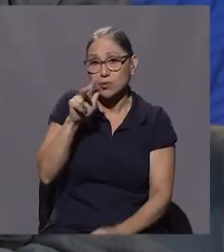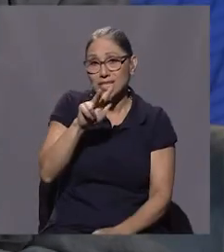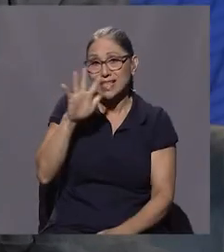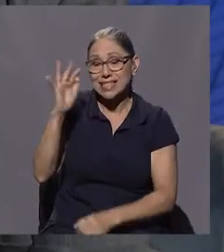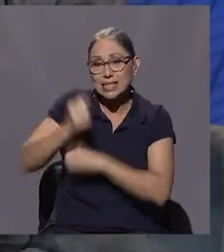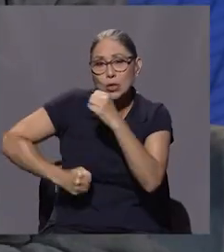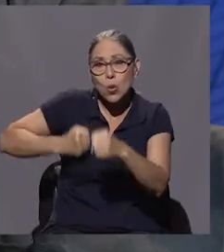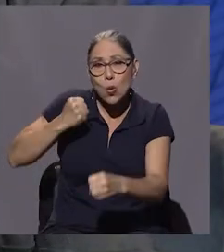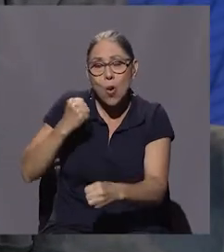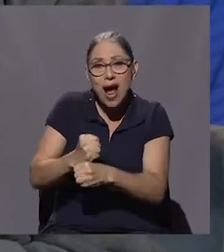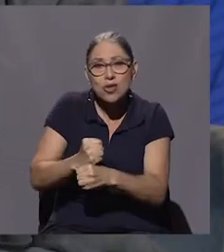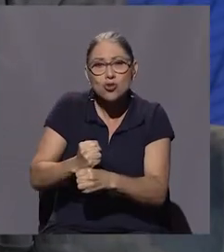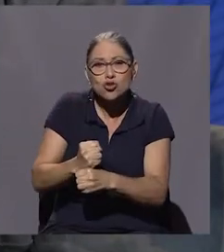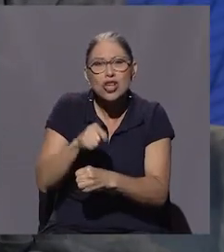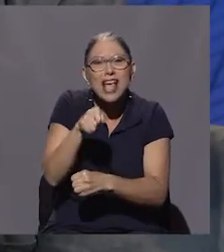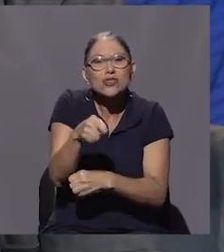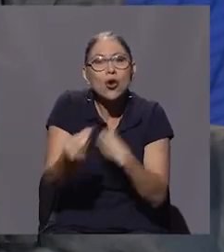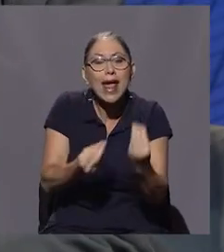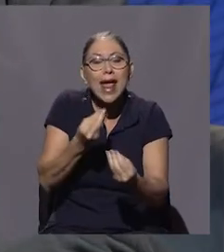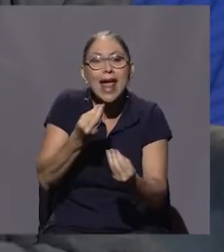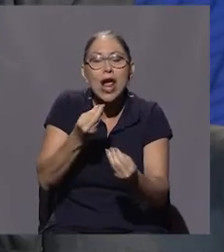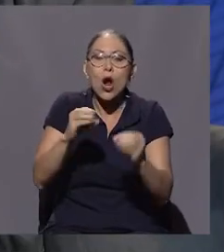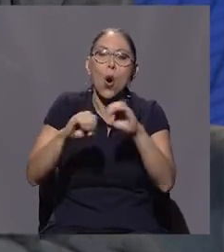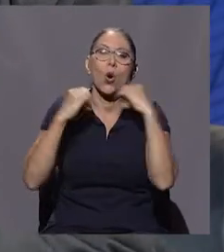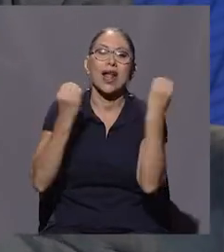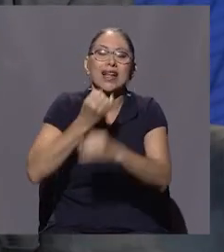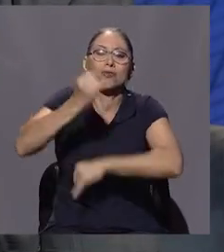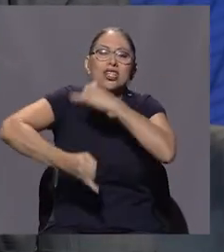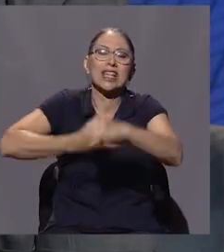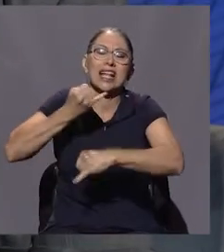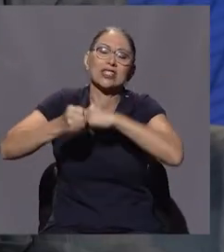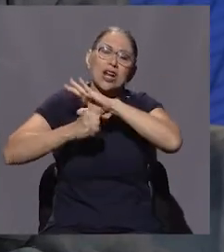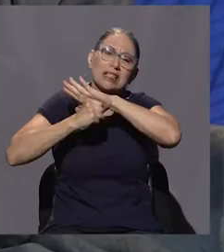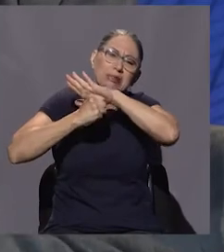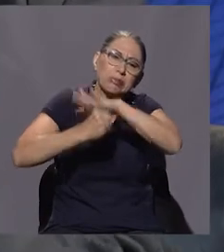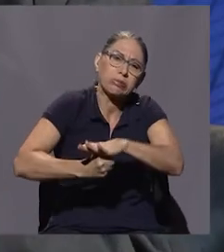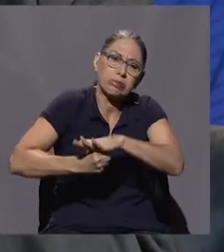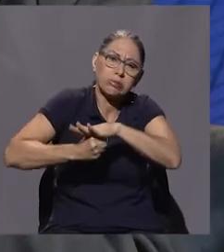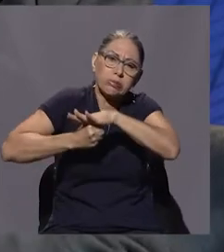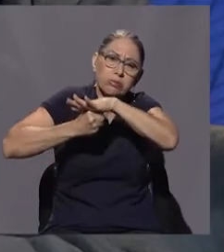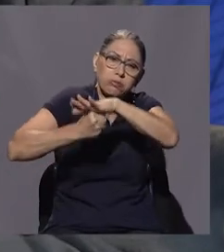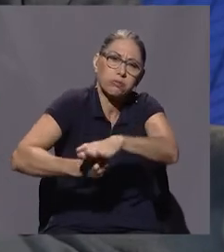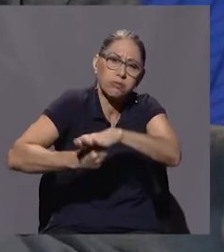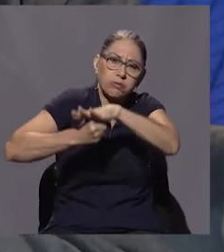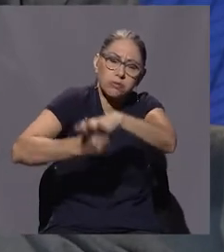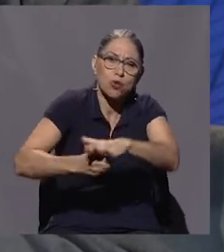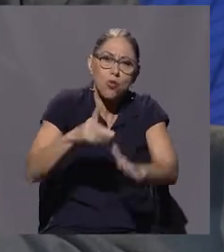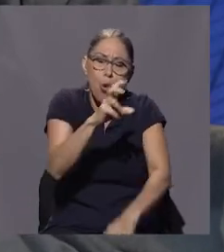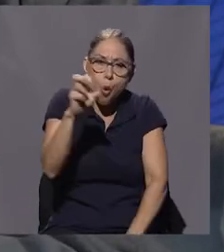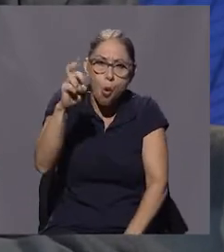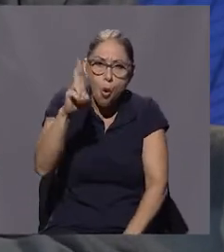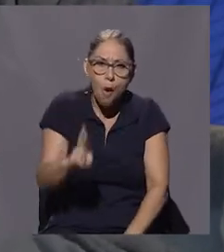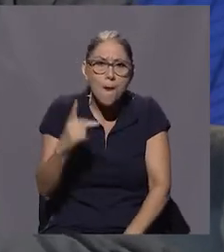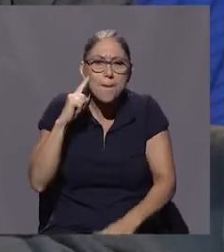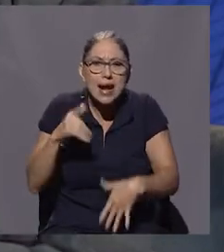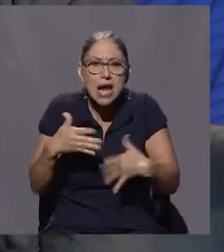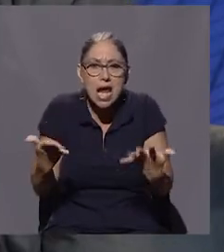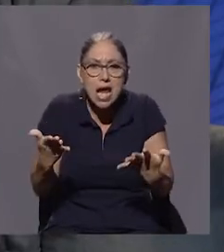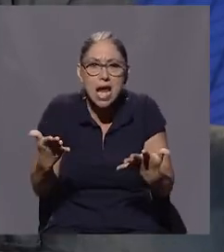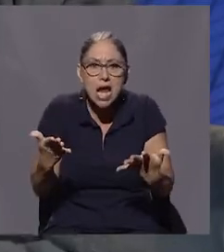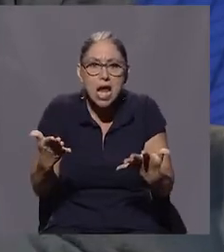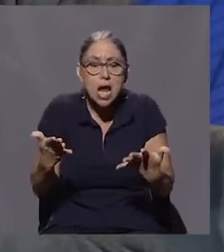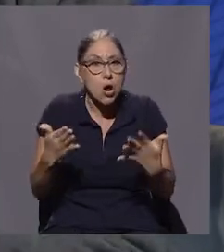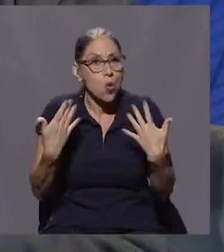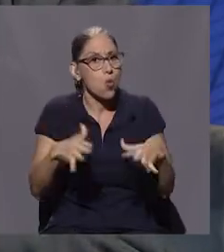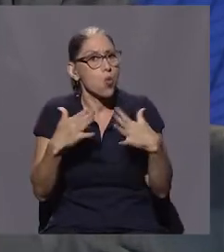las presiones internacionales de estos organismos creados para eso, para que los grandes dueños